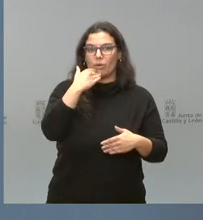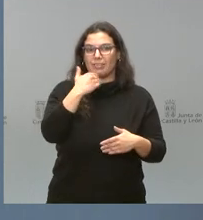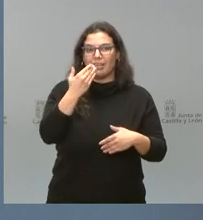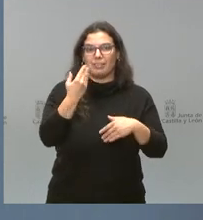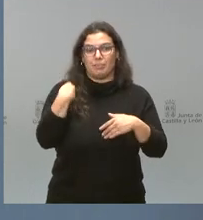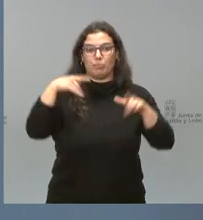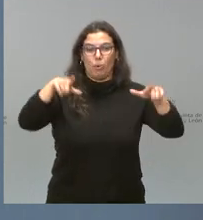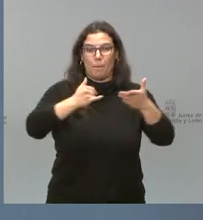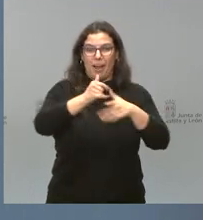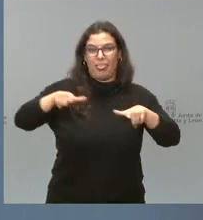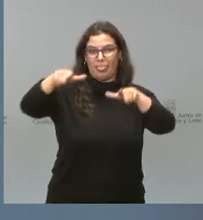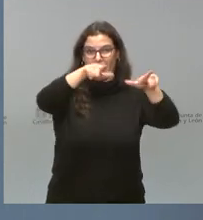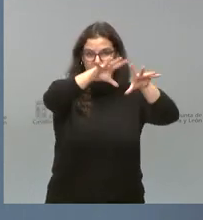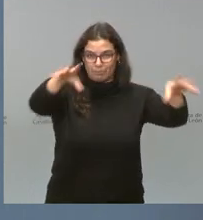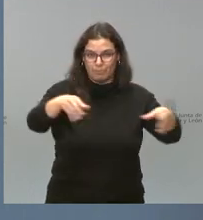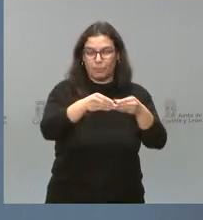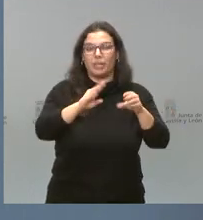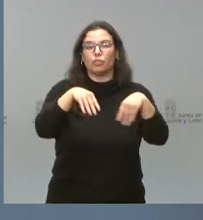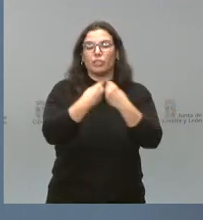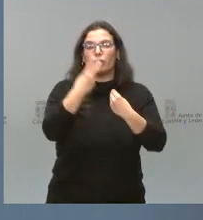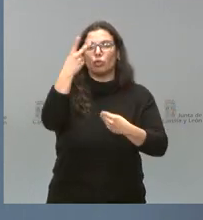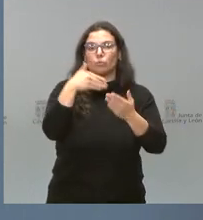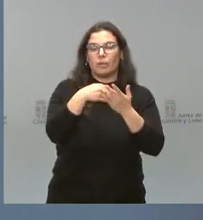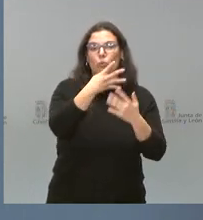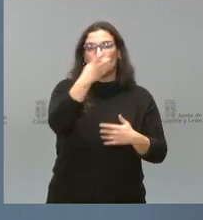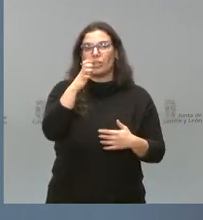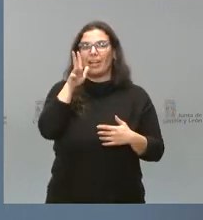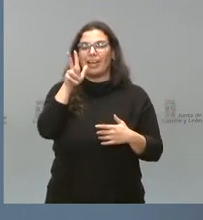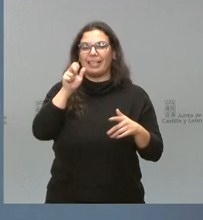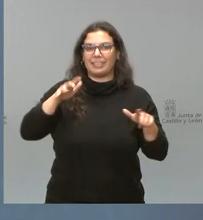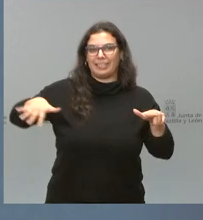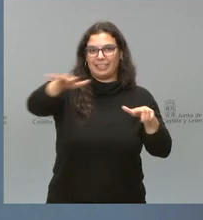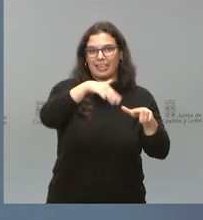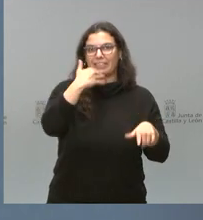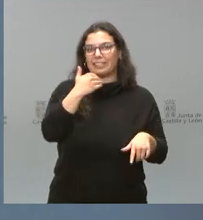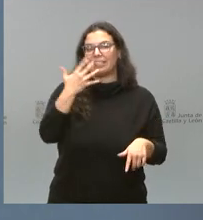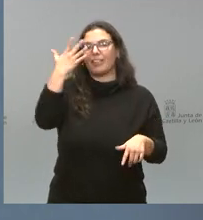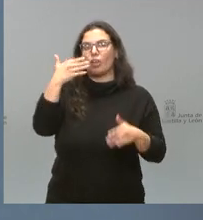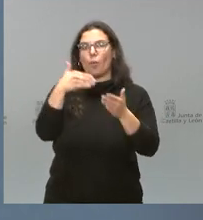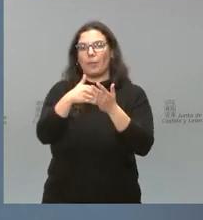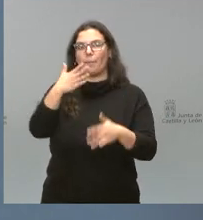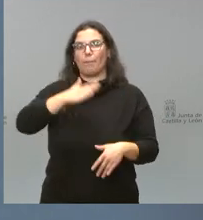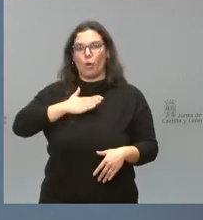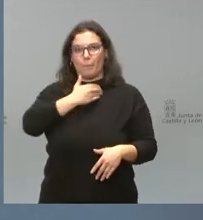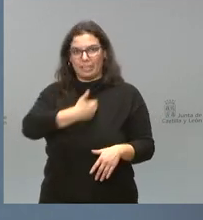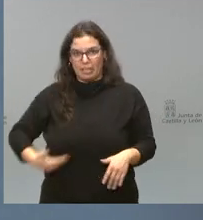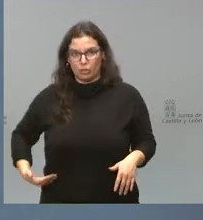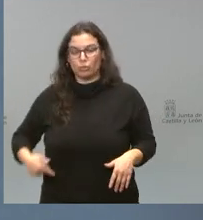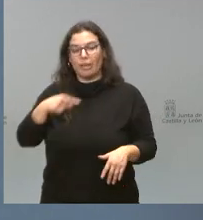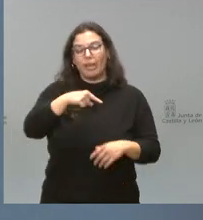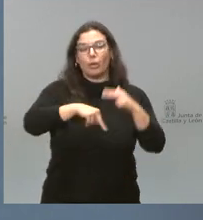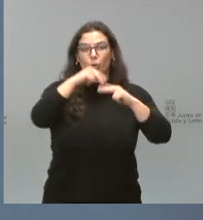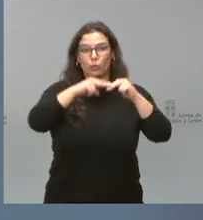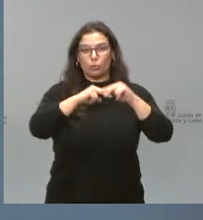Hablamos de un total de 2.400 hectáreas, casi 5.000 propietarios y se van a construir